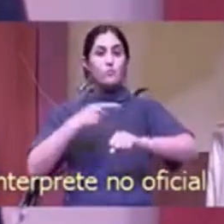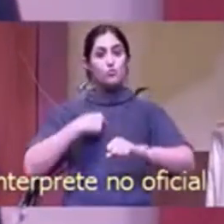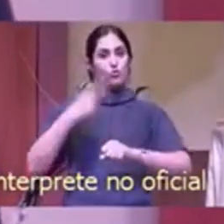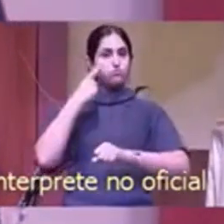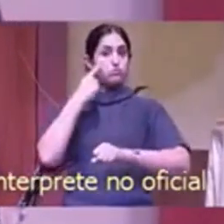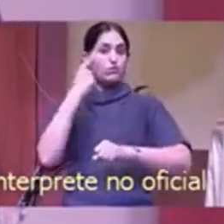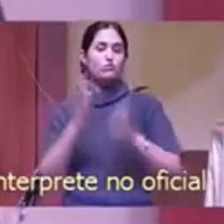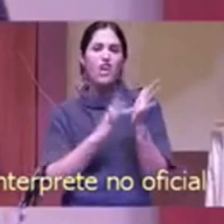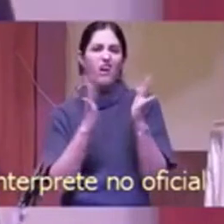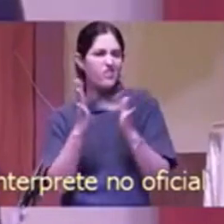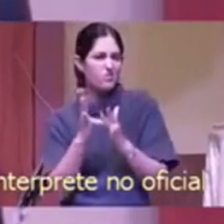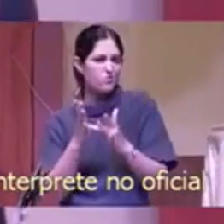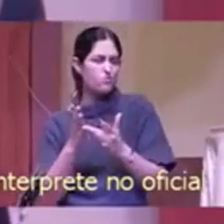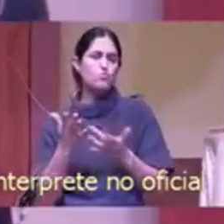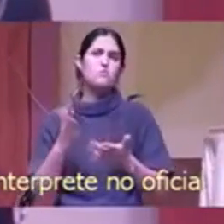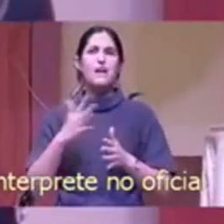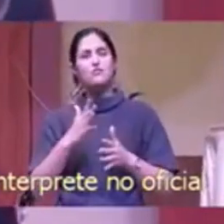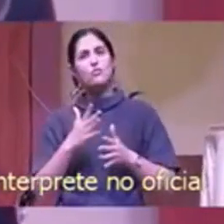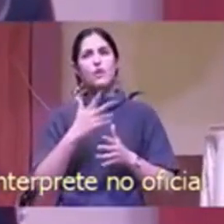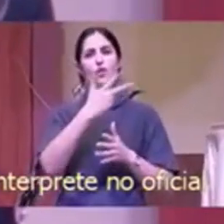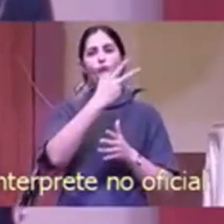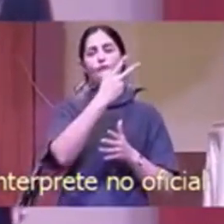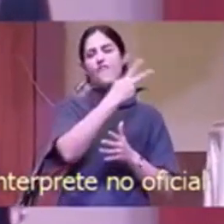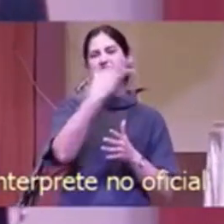Hace 23, 24 años.